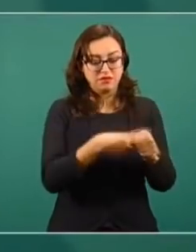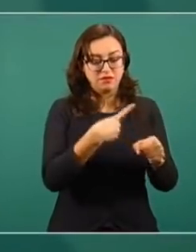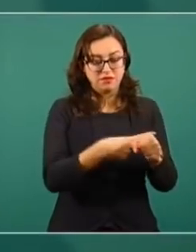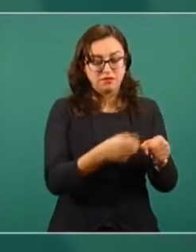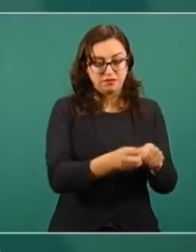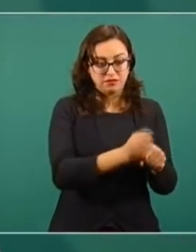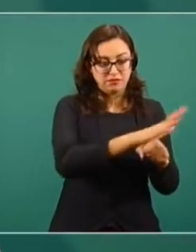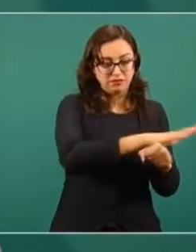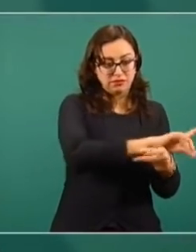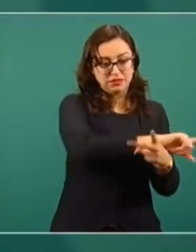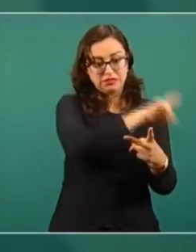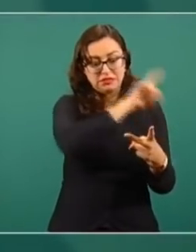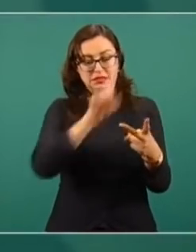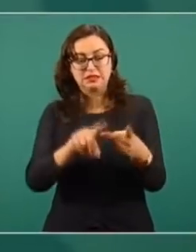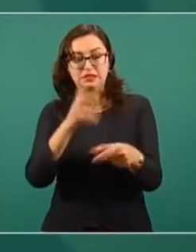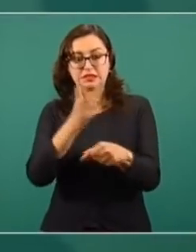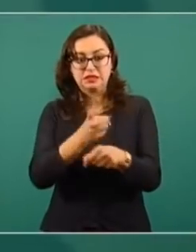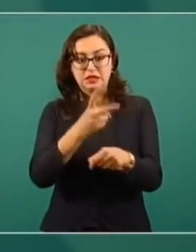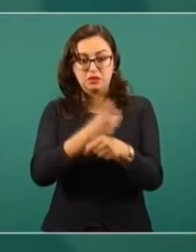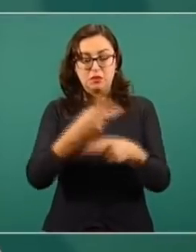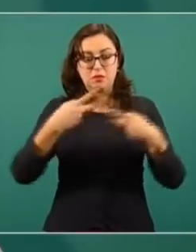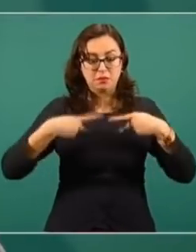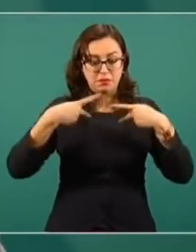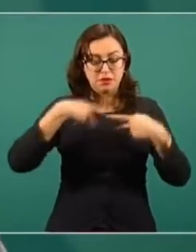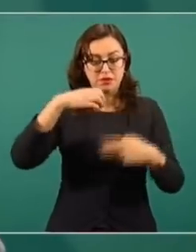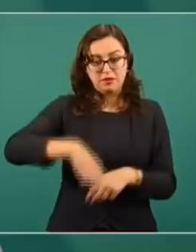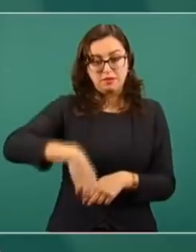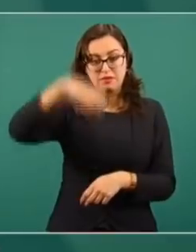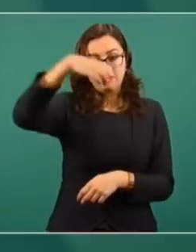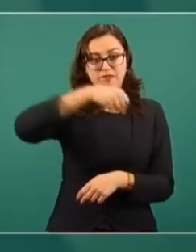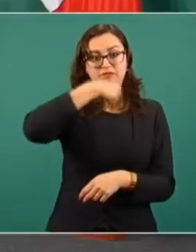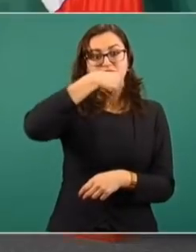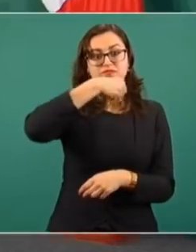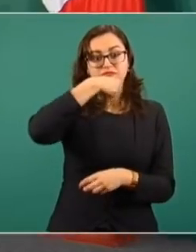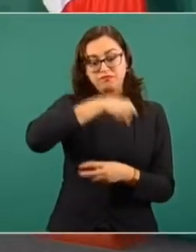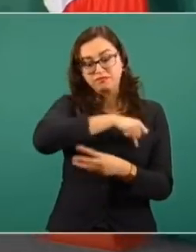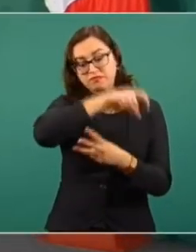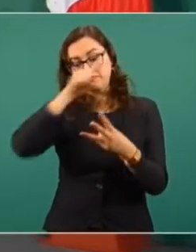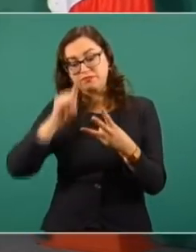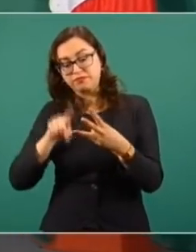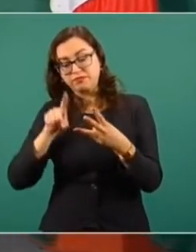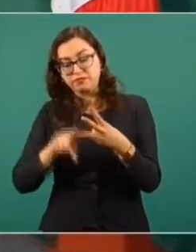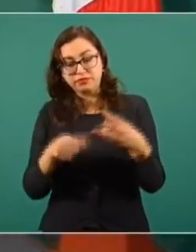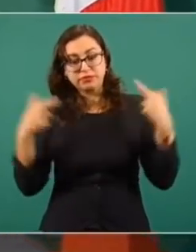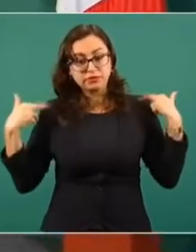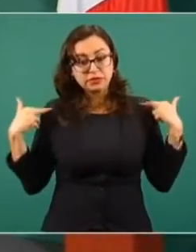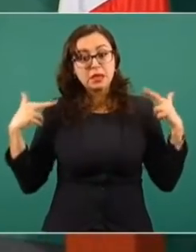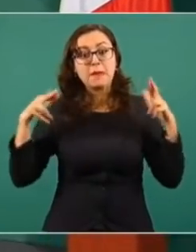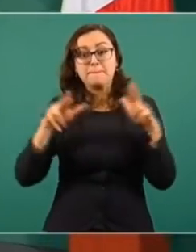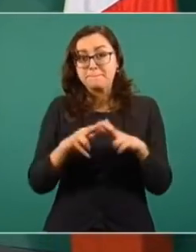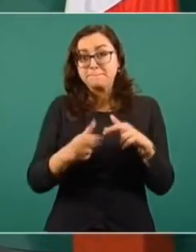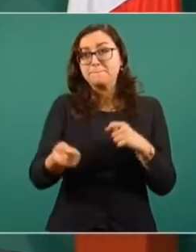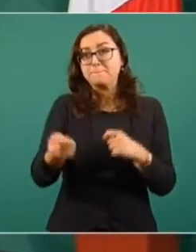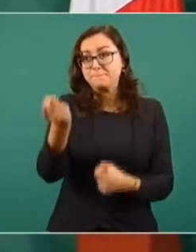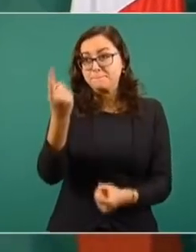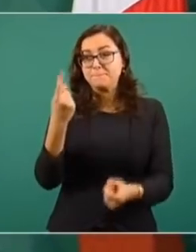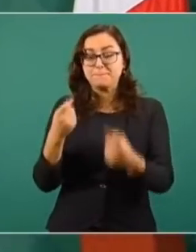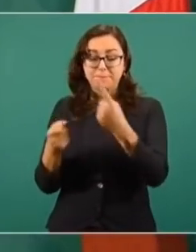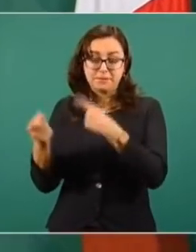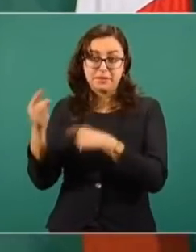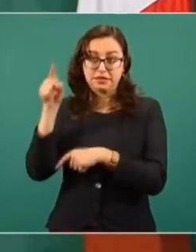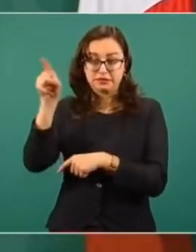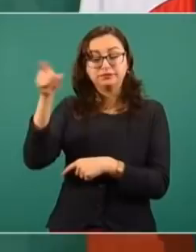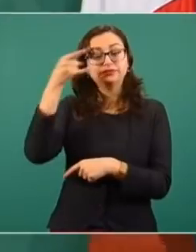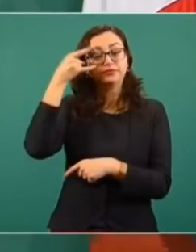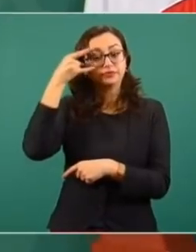adultos mayores y ahorita estamos en los maestros, como iniciamos ahora o hoy en Campeche.